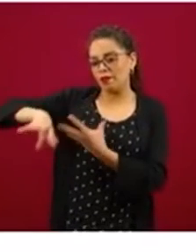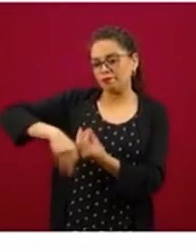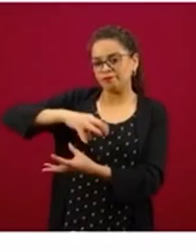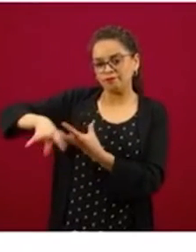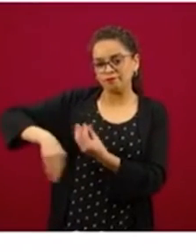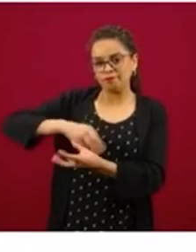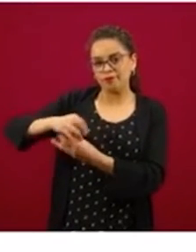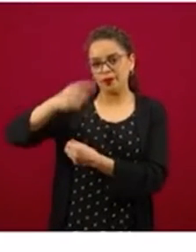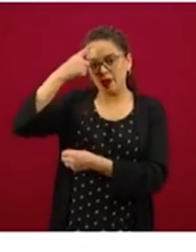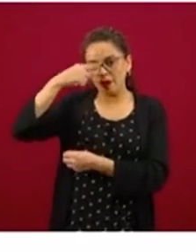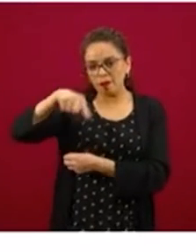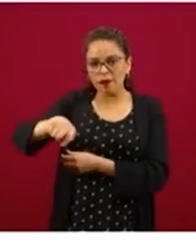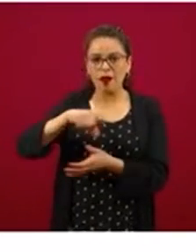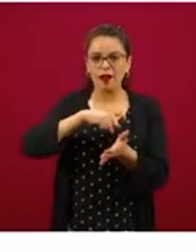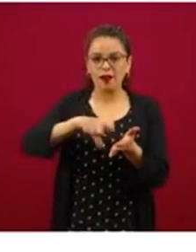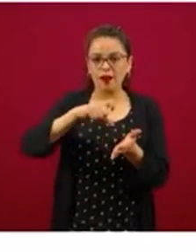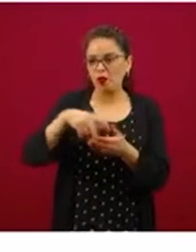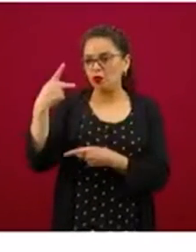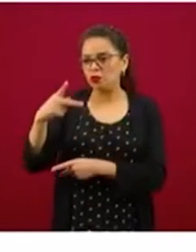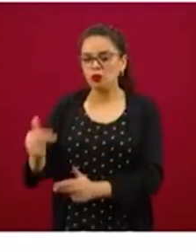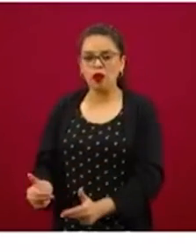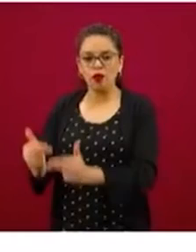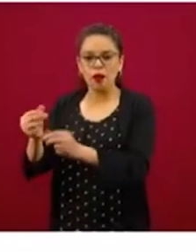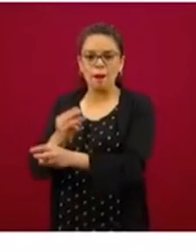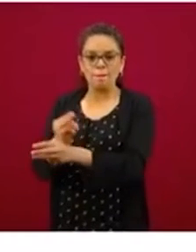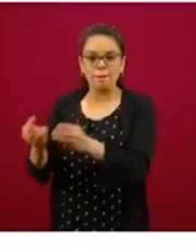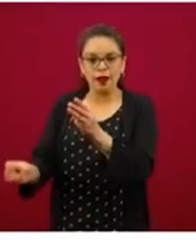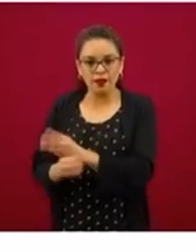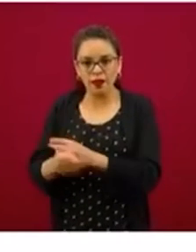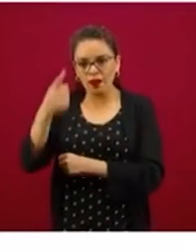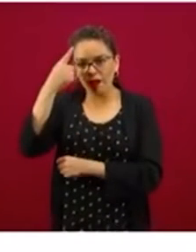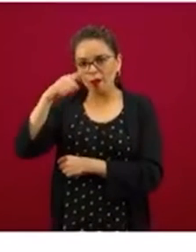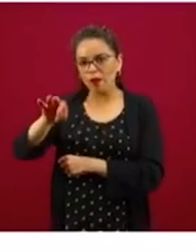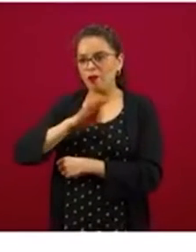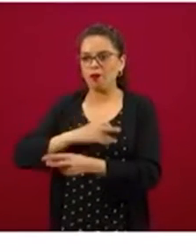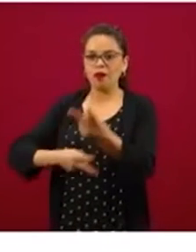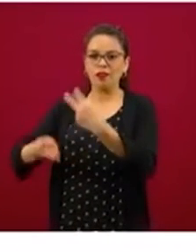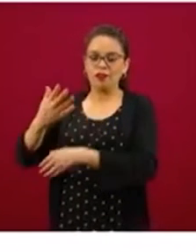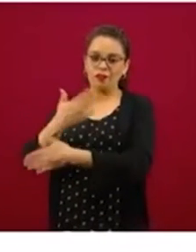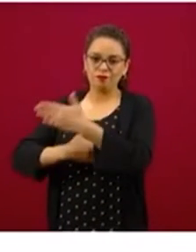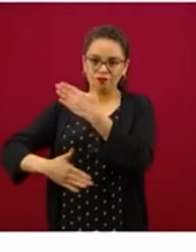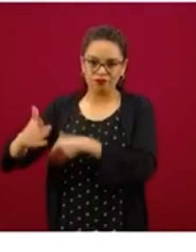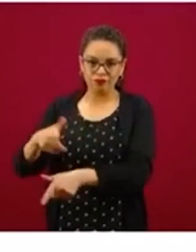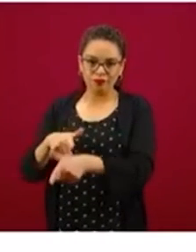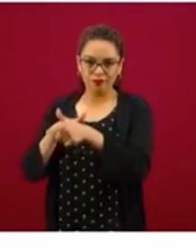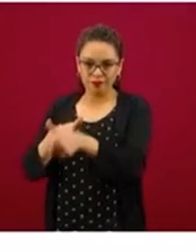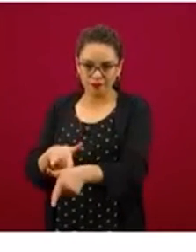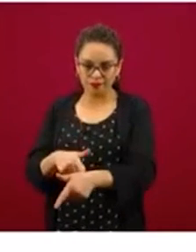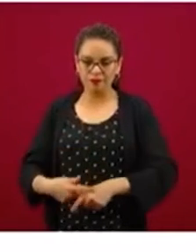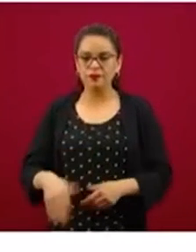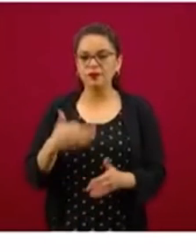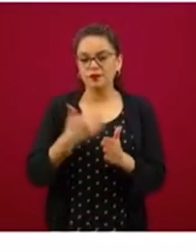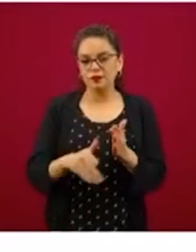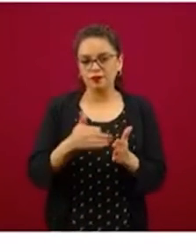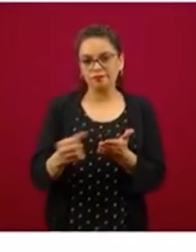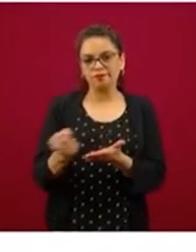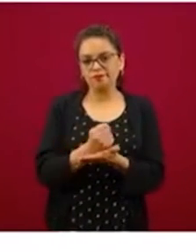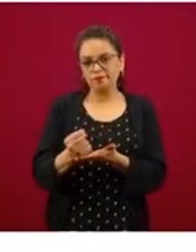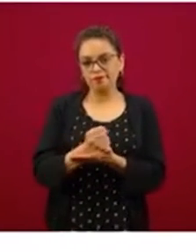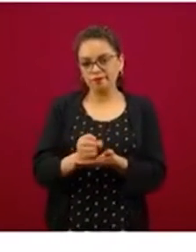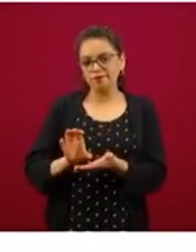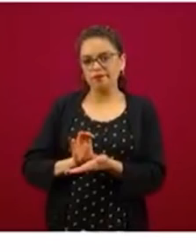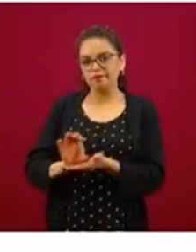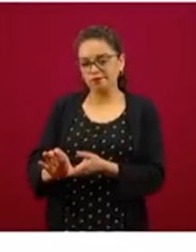negocios o en sus propias materias de trabajo, falta de acceso a créditos e ingresos que son muy variables.